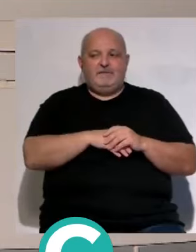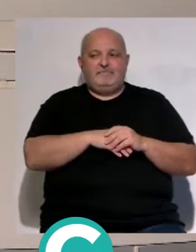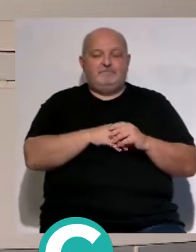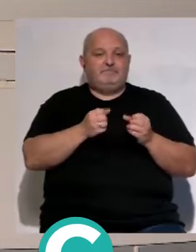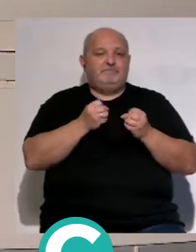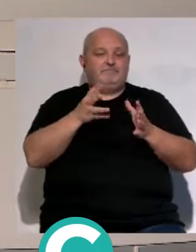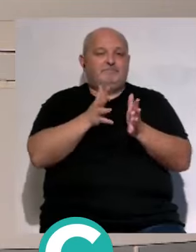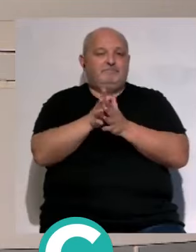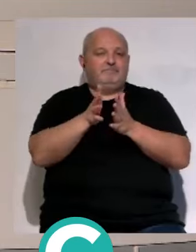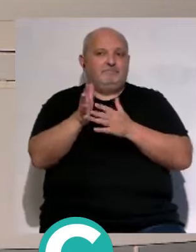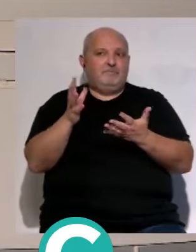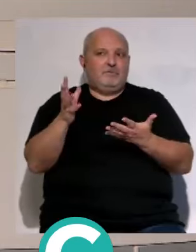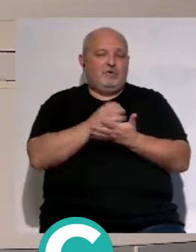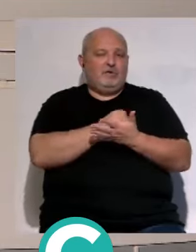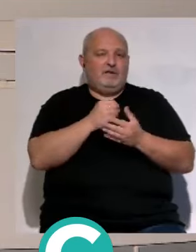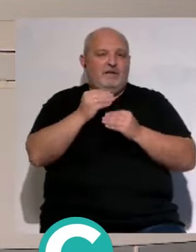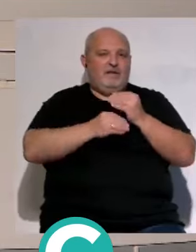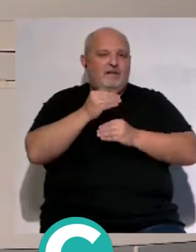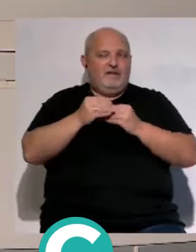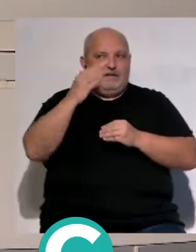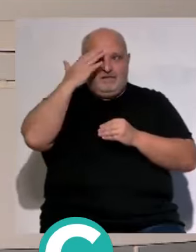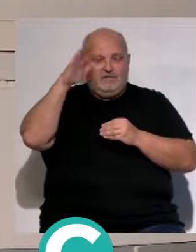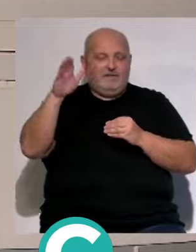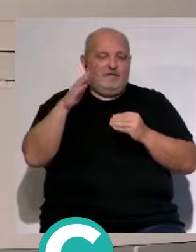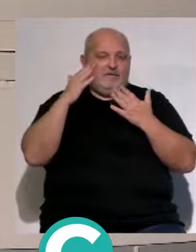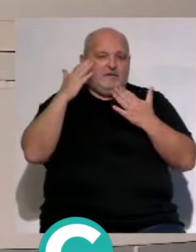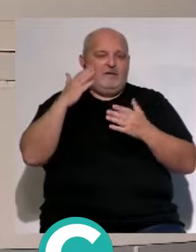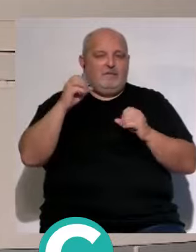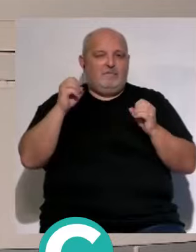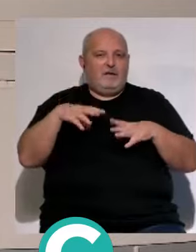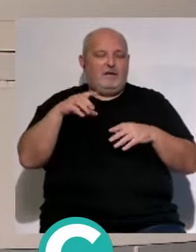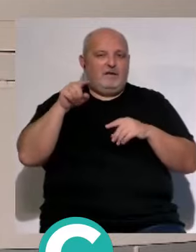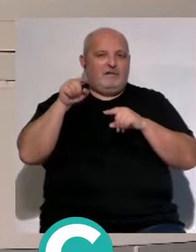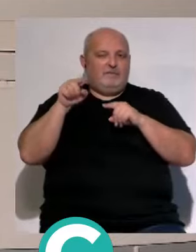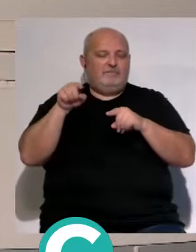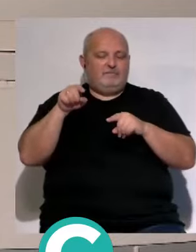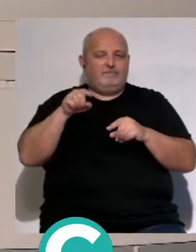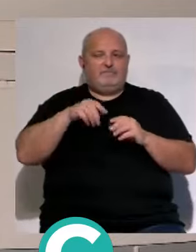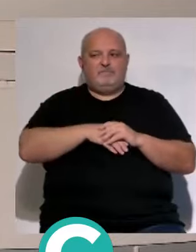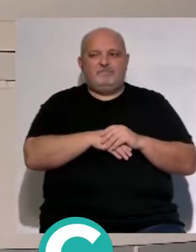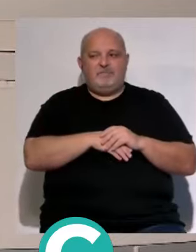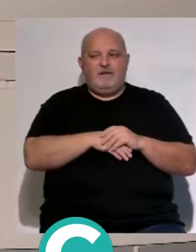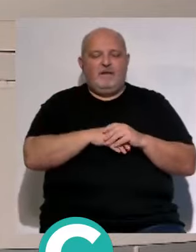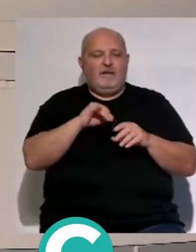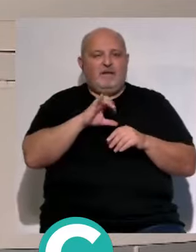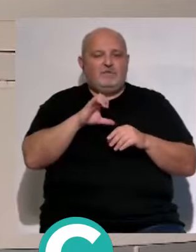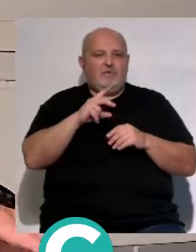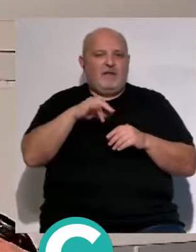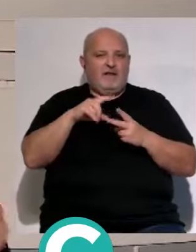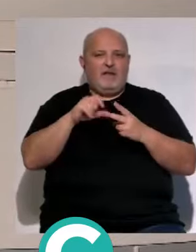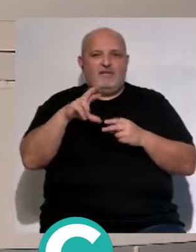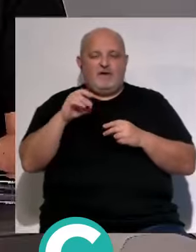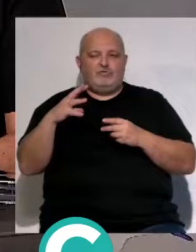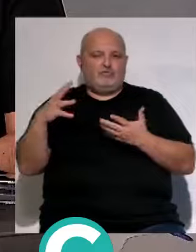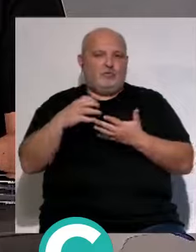daremos difusión como decimos a todos los actos que van a homenajear a Jorge Mike González desde El Salvador Jesús, Dani, Álvaro,